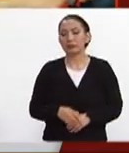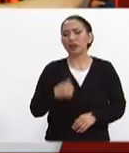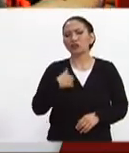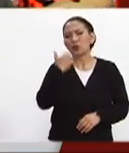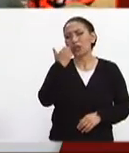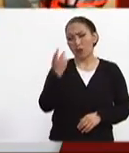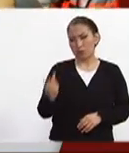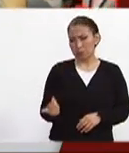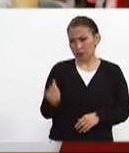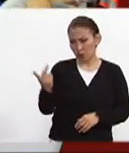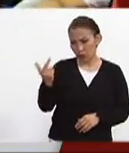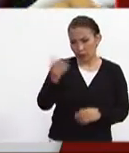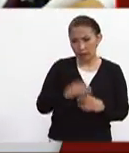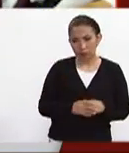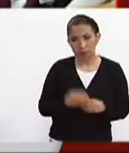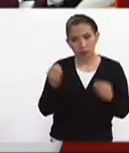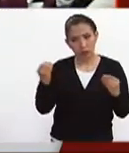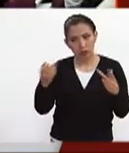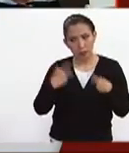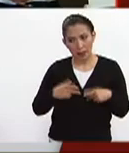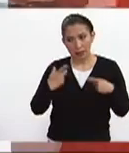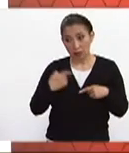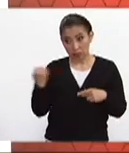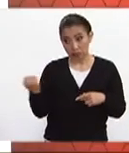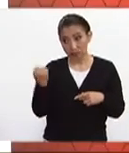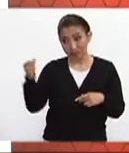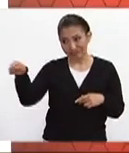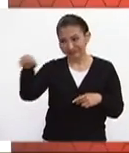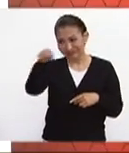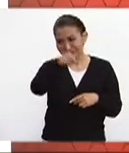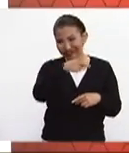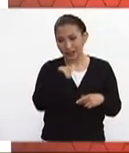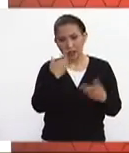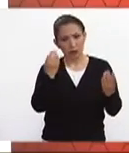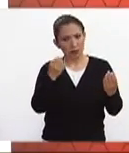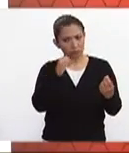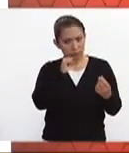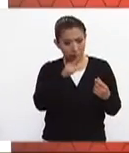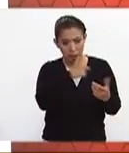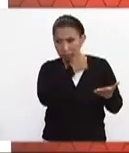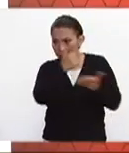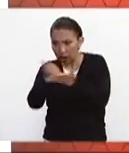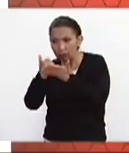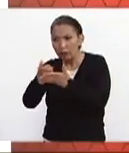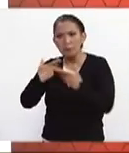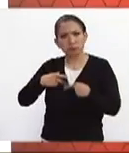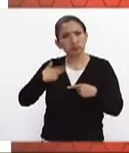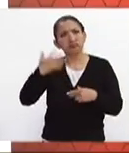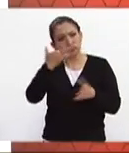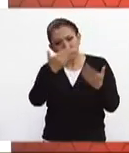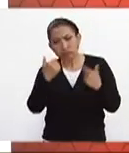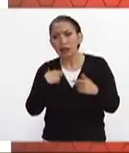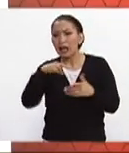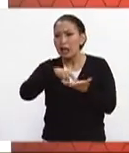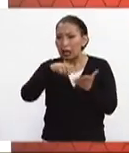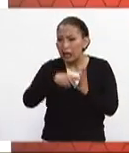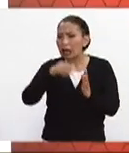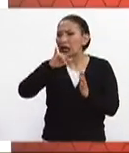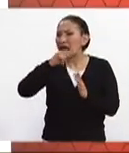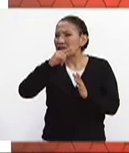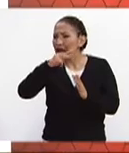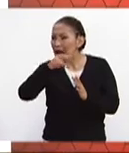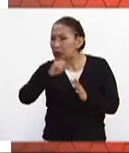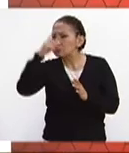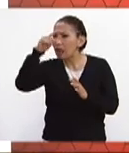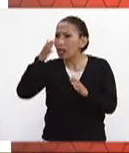quisiera preguntarle algo arquitecto muchas personas afortunadamente gente como ustedes han estado también ayudando a la gente arquitectos ingenieros